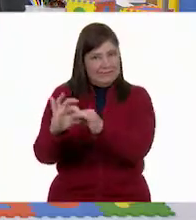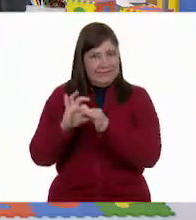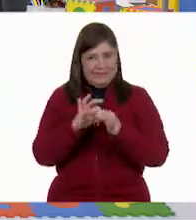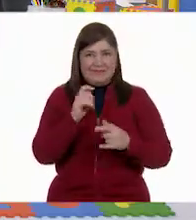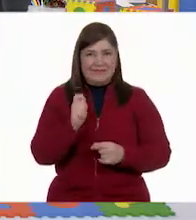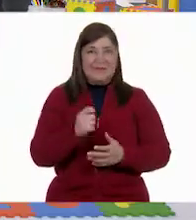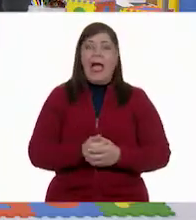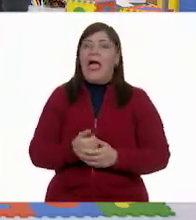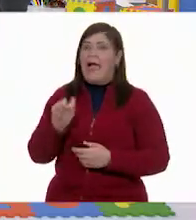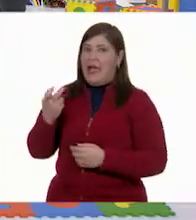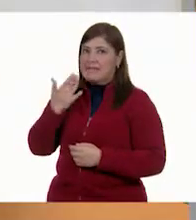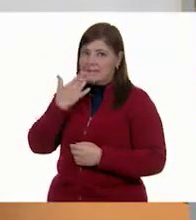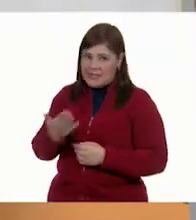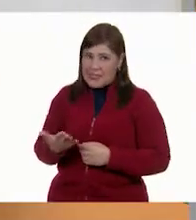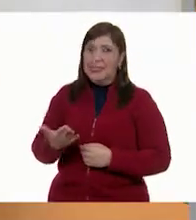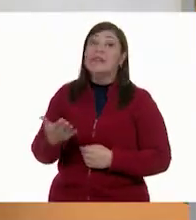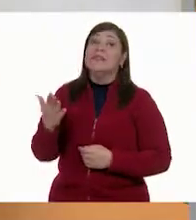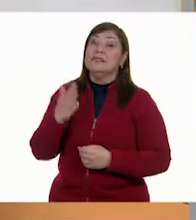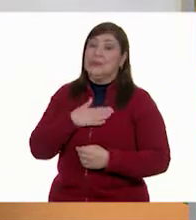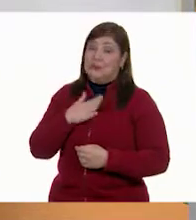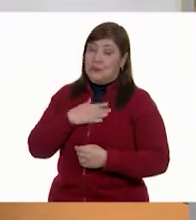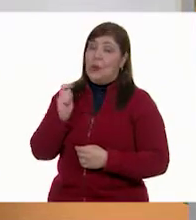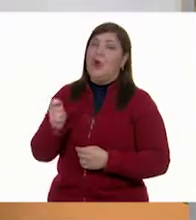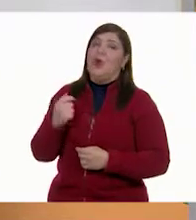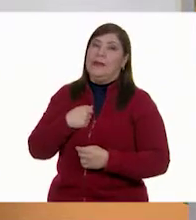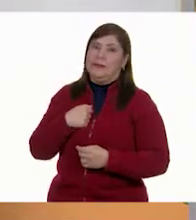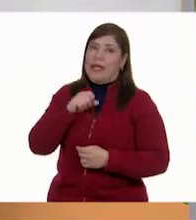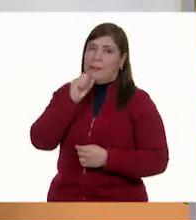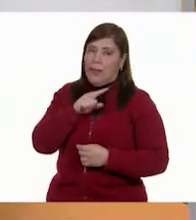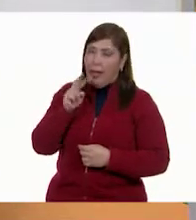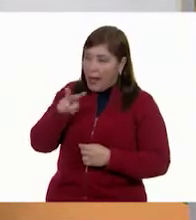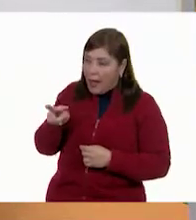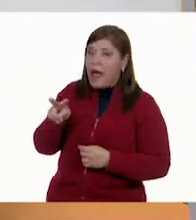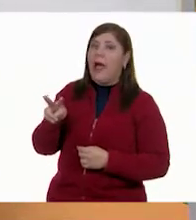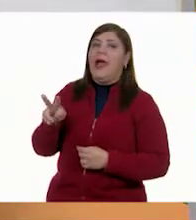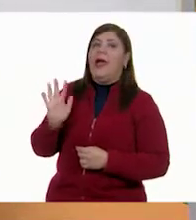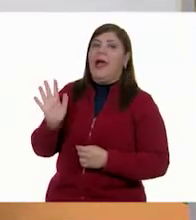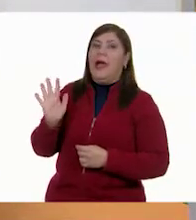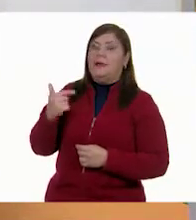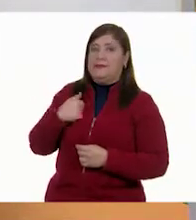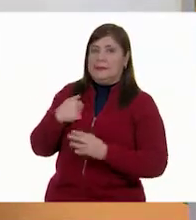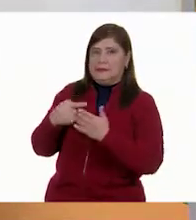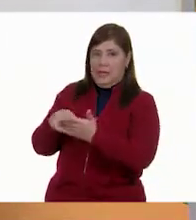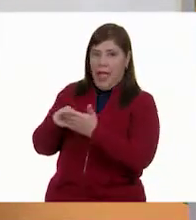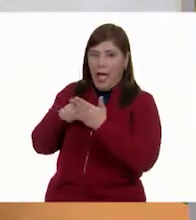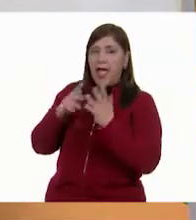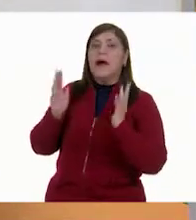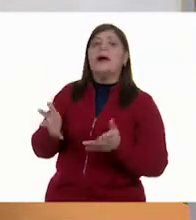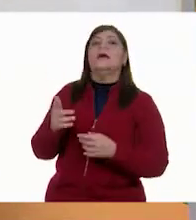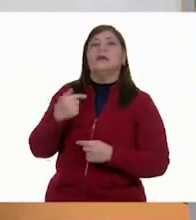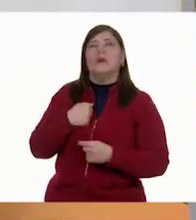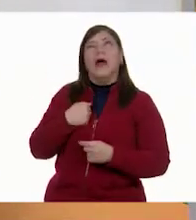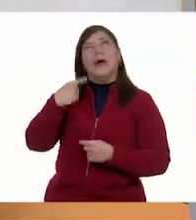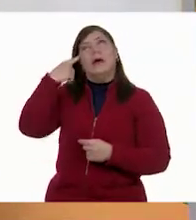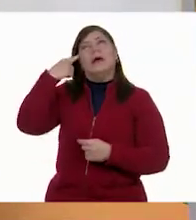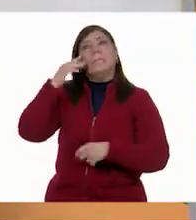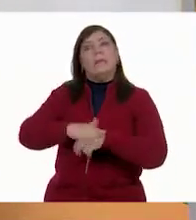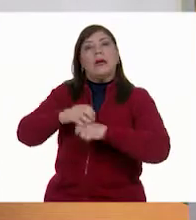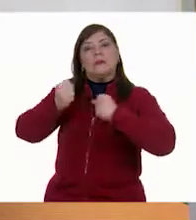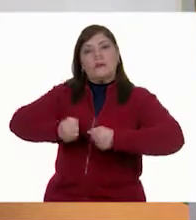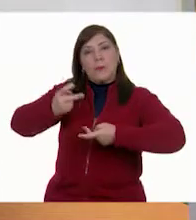Excelente, genial. Yo entonces también, como ya me lo habías mostrado antes, hice una serie de preguntas